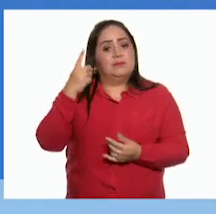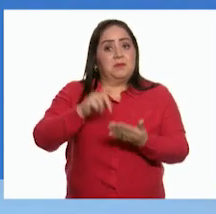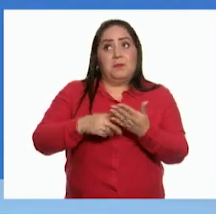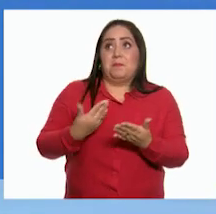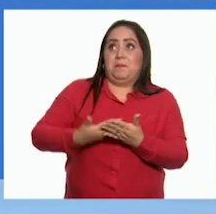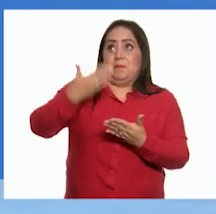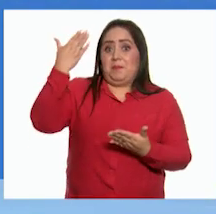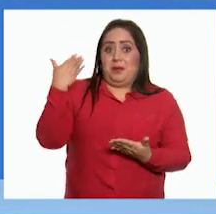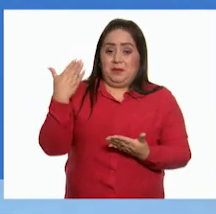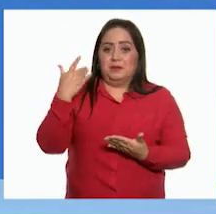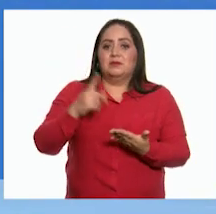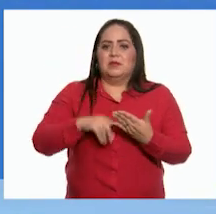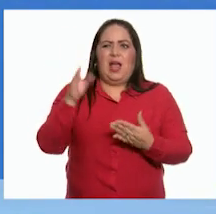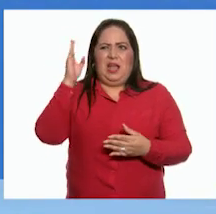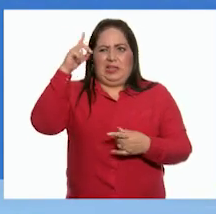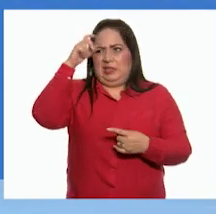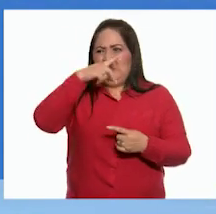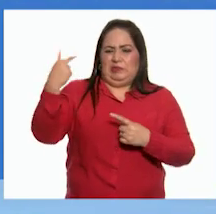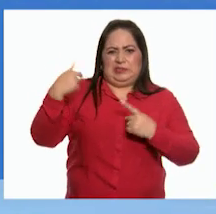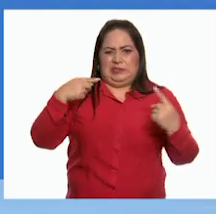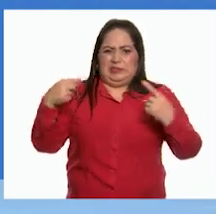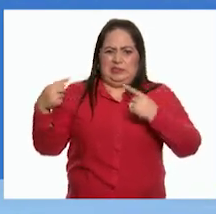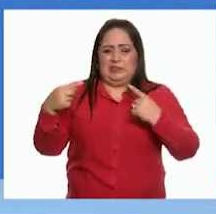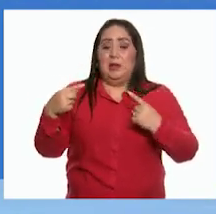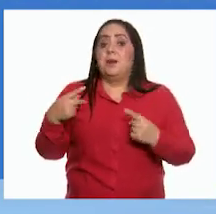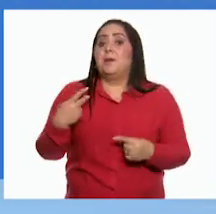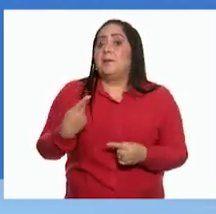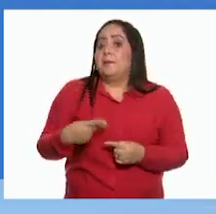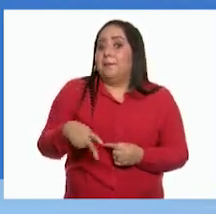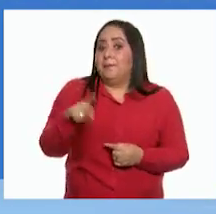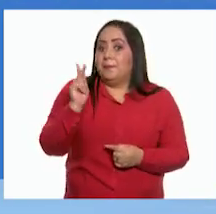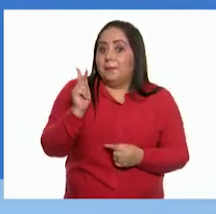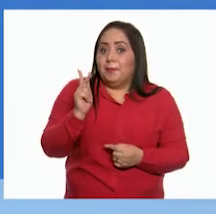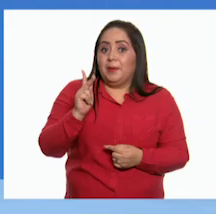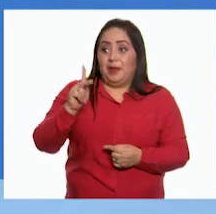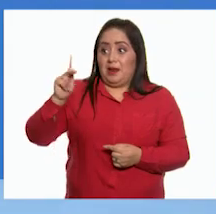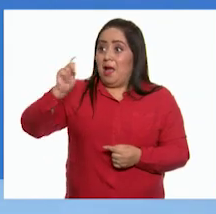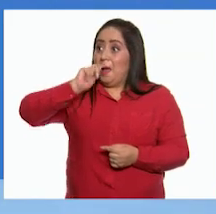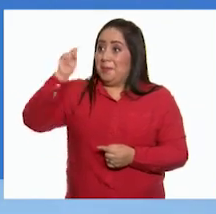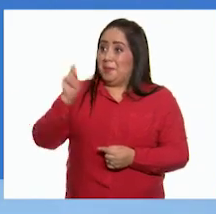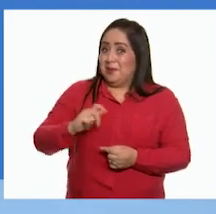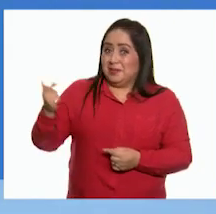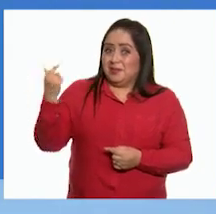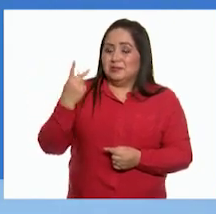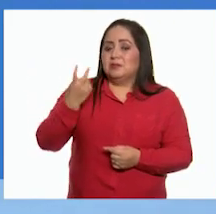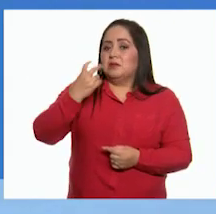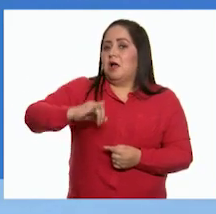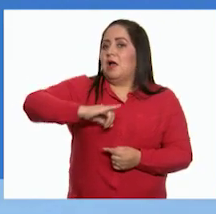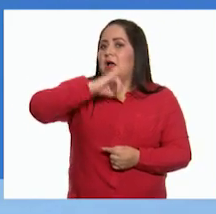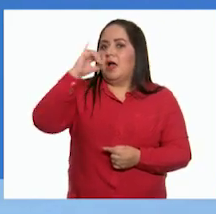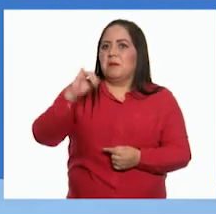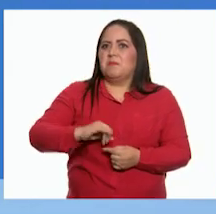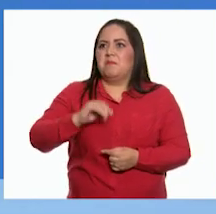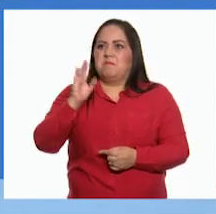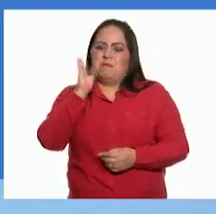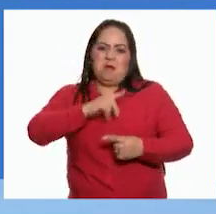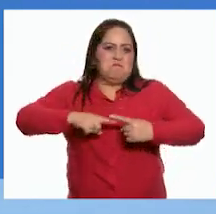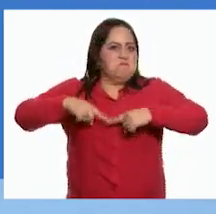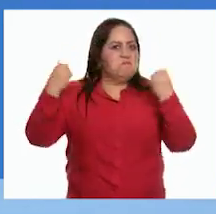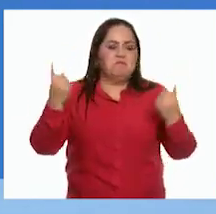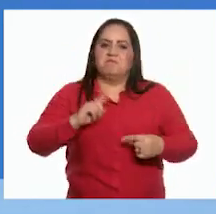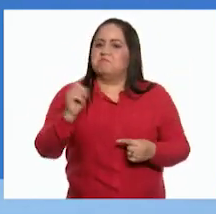el pasado Tuvimos nuestras dificultades Pero nuestra amistad nunca se vio afectada